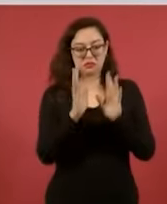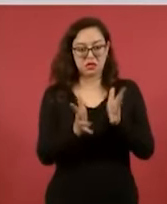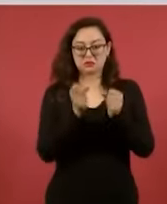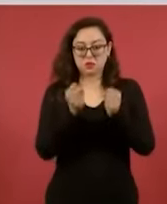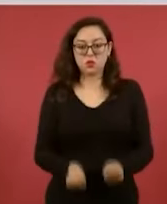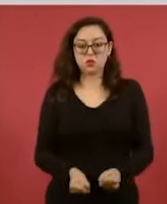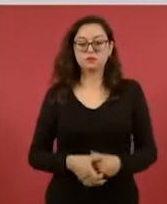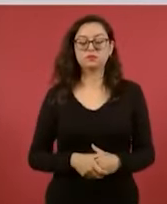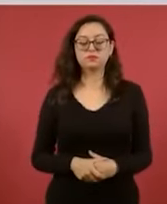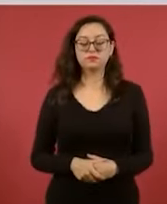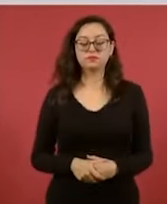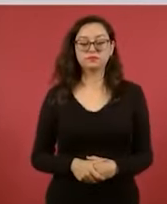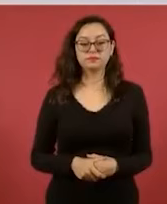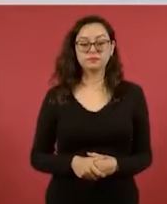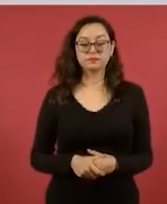recursos.